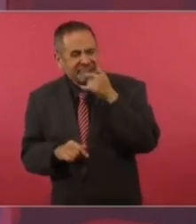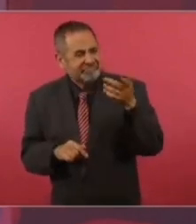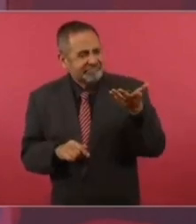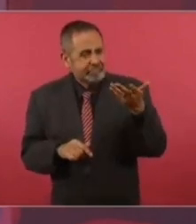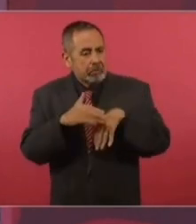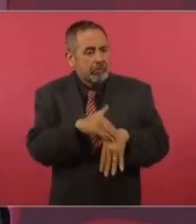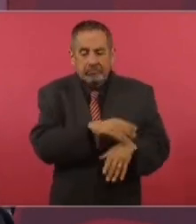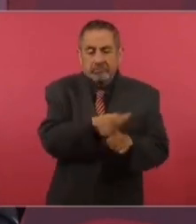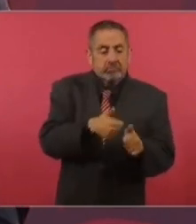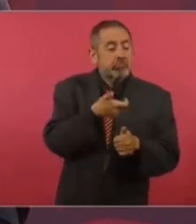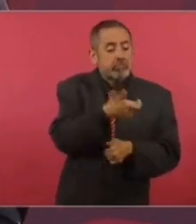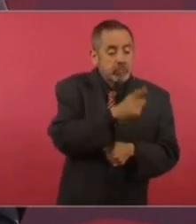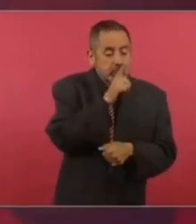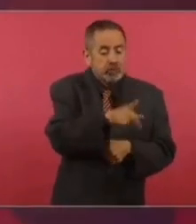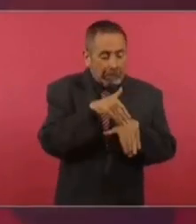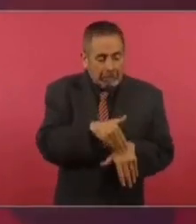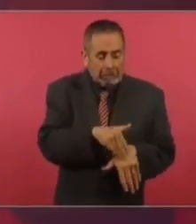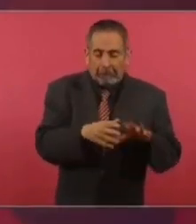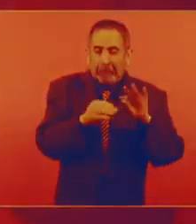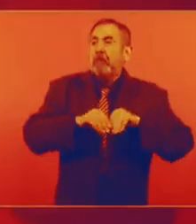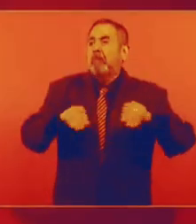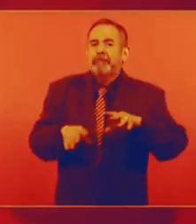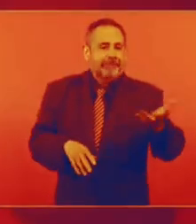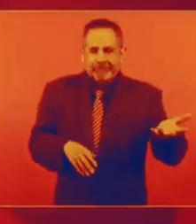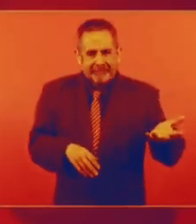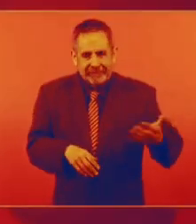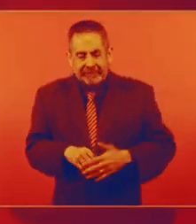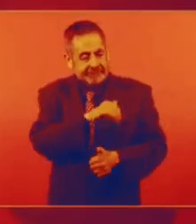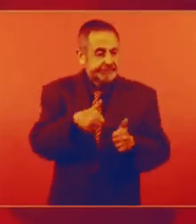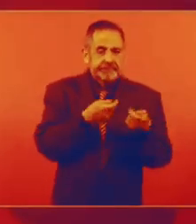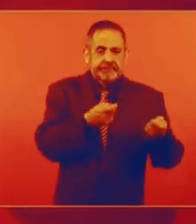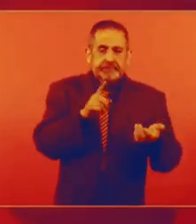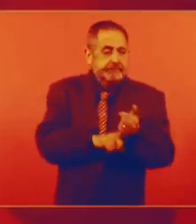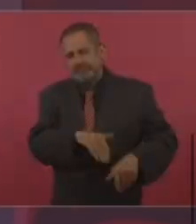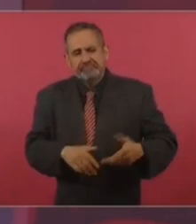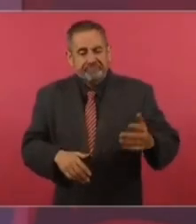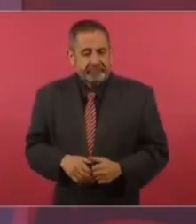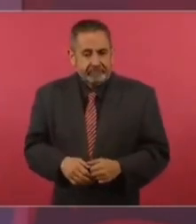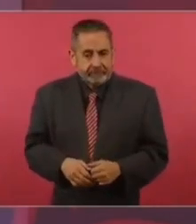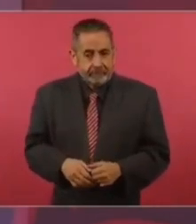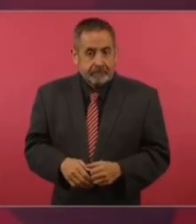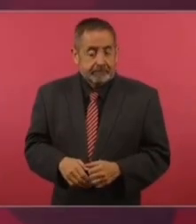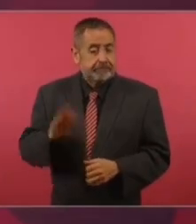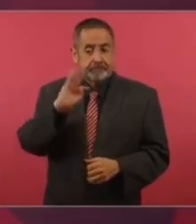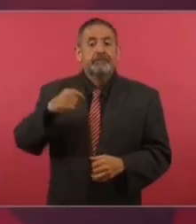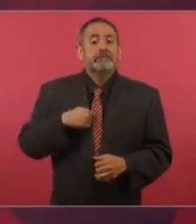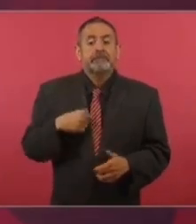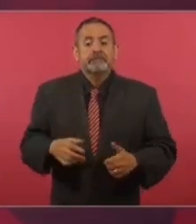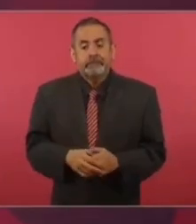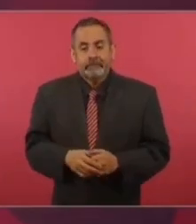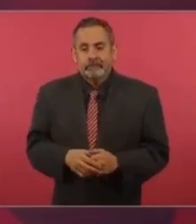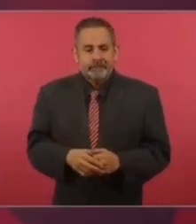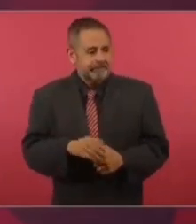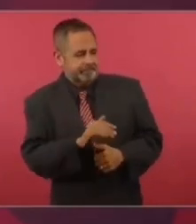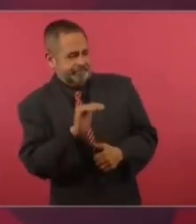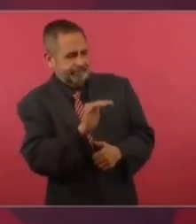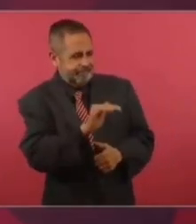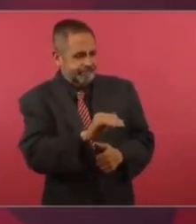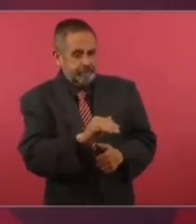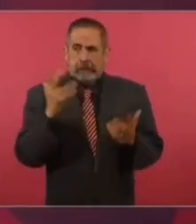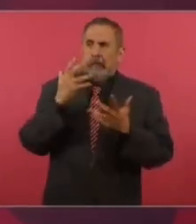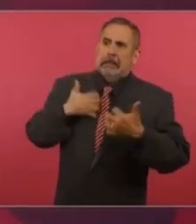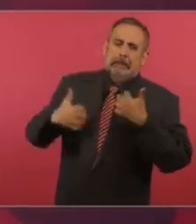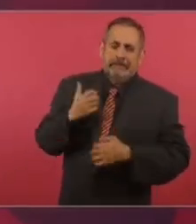estén al servicio de grupos de intereses creados. Y al servicio de la corrupción. Y sí, cuando uno los testerea nada más así,